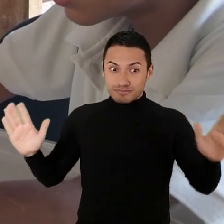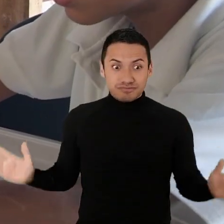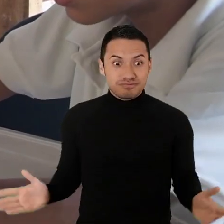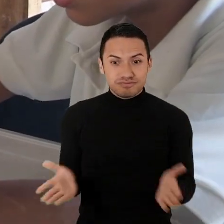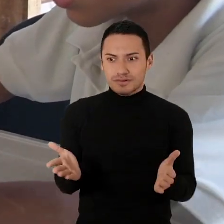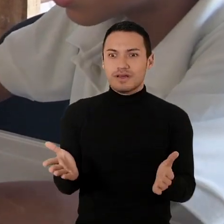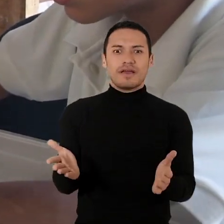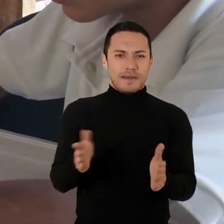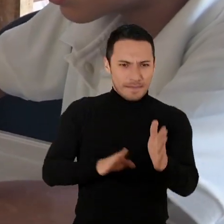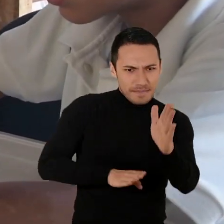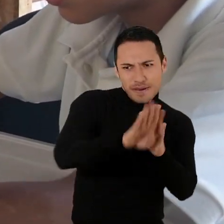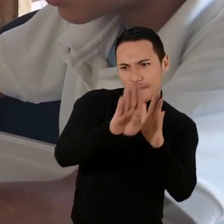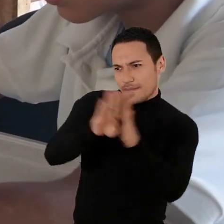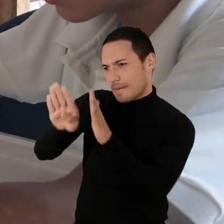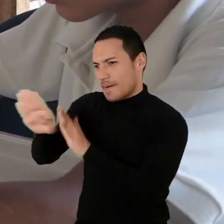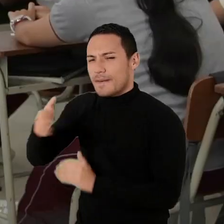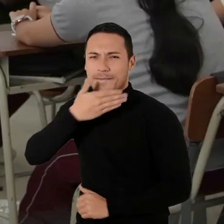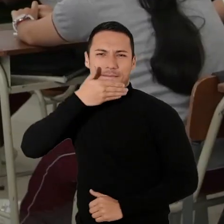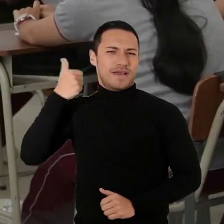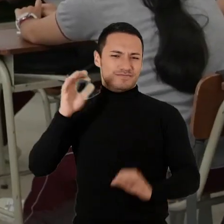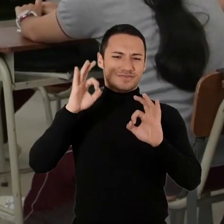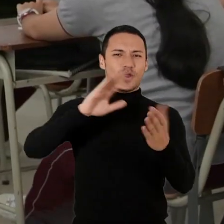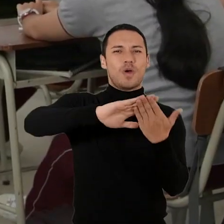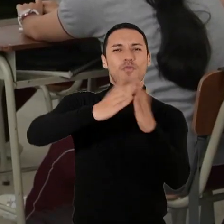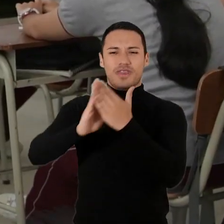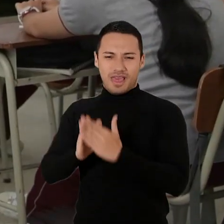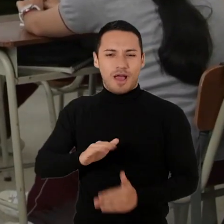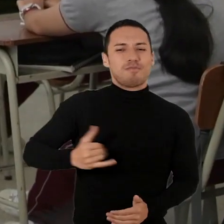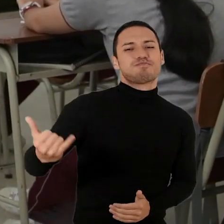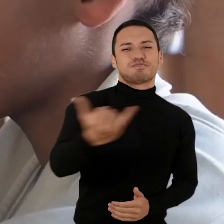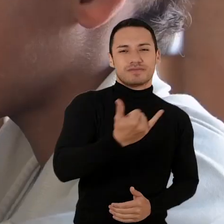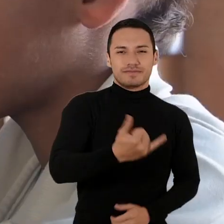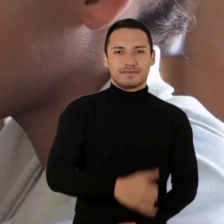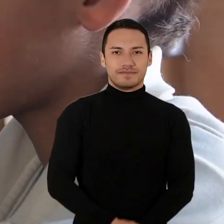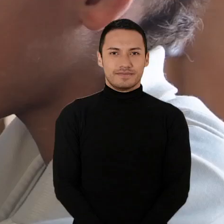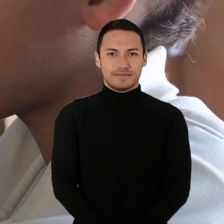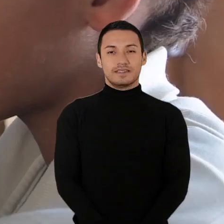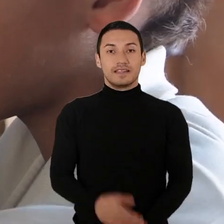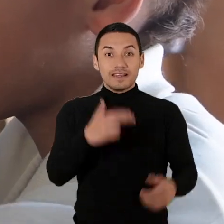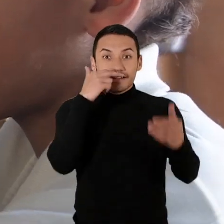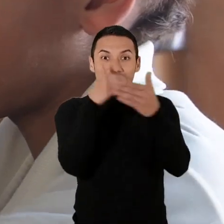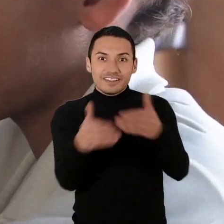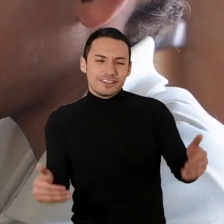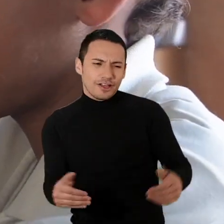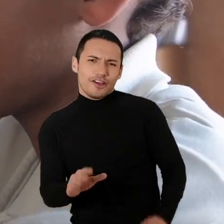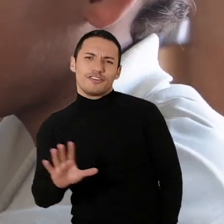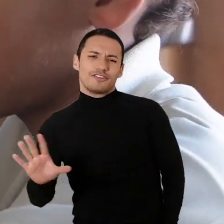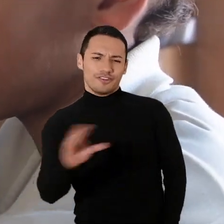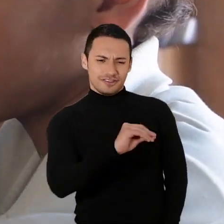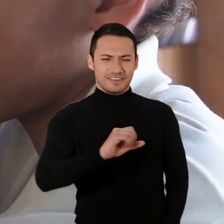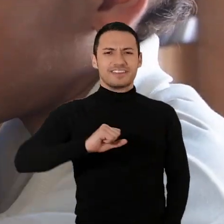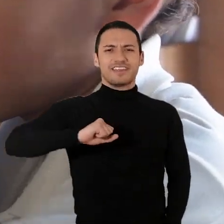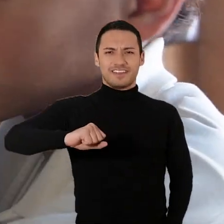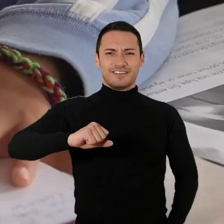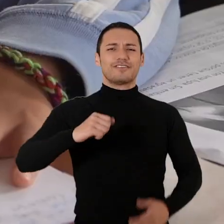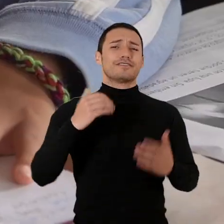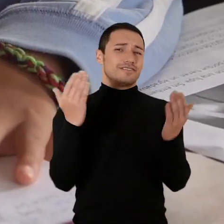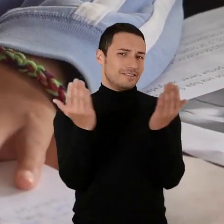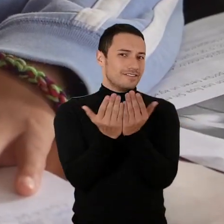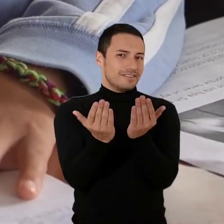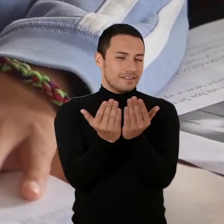líderes que contribuyan al mejoramiento en cada una de las comunidades donde ellos se encuentran Todos los niños tienen el derecho a la educación